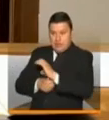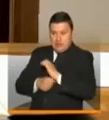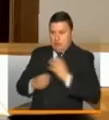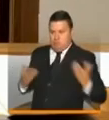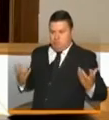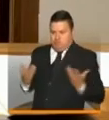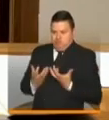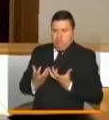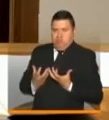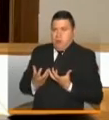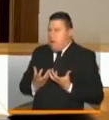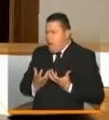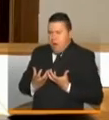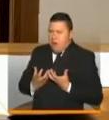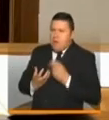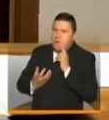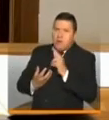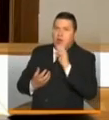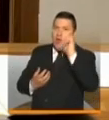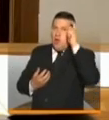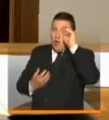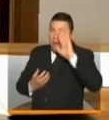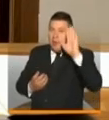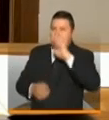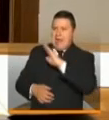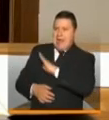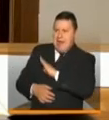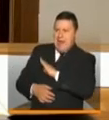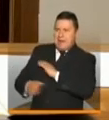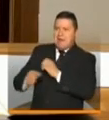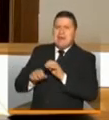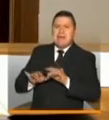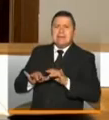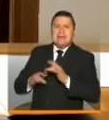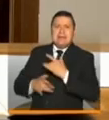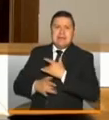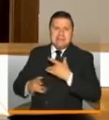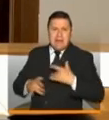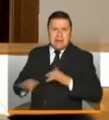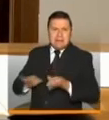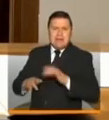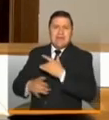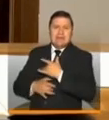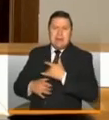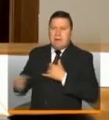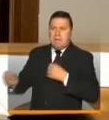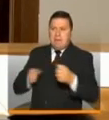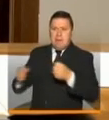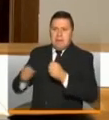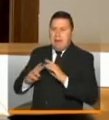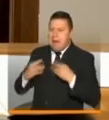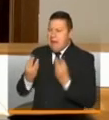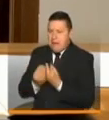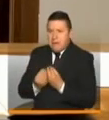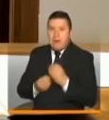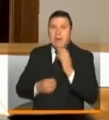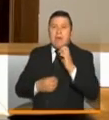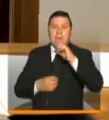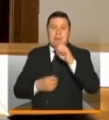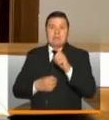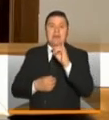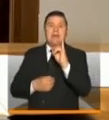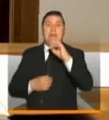entre todas las organizaciones, Gobernación, Alcaldía, Secretaría de Salud, también con las EPS,